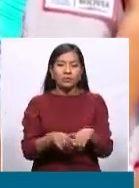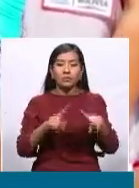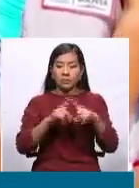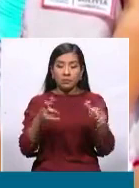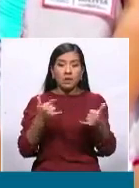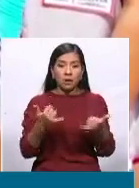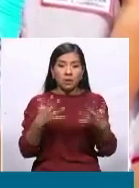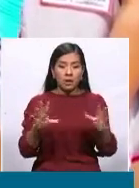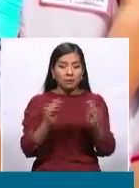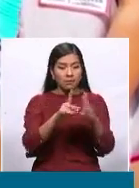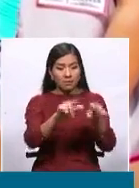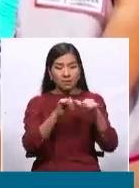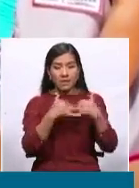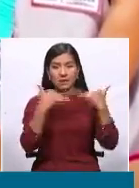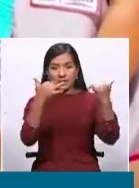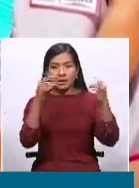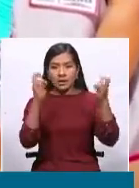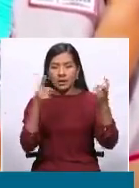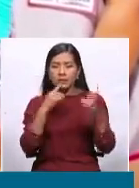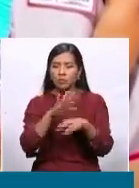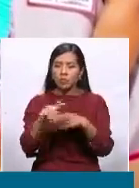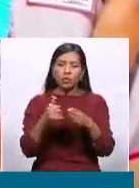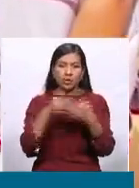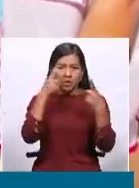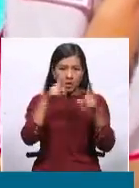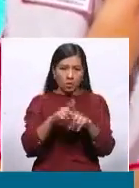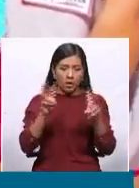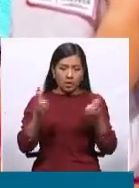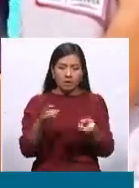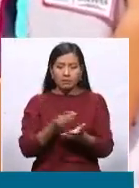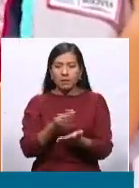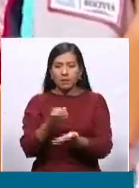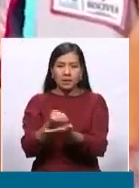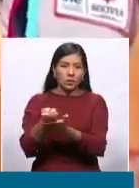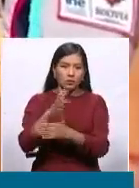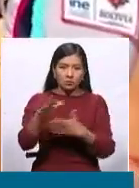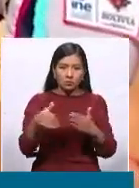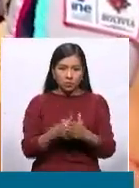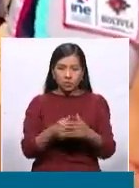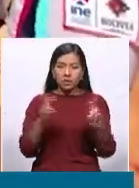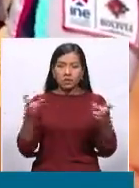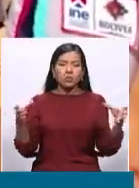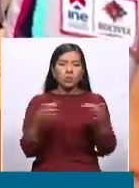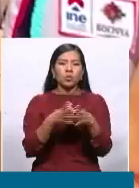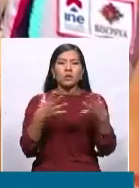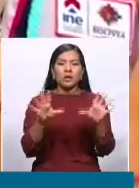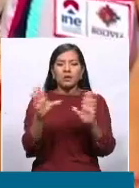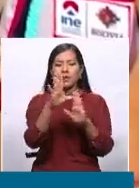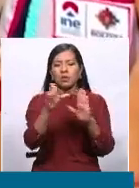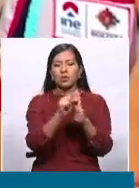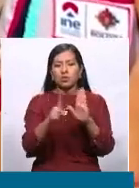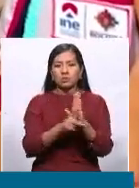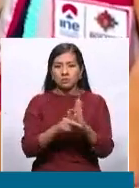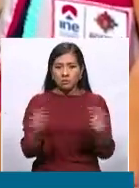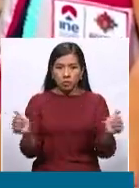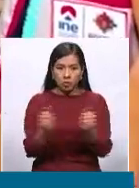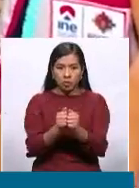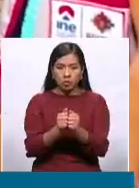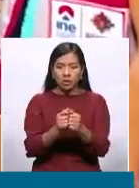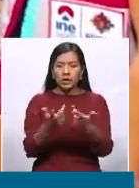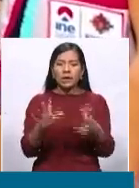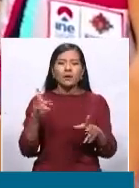Asamblea, desde la Comisión de Planificación Política Económica y Finanzas, conjuntamente la Comisión de Constitución, toca